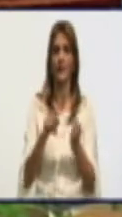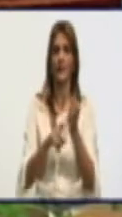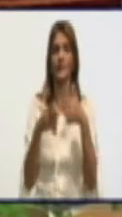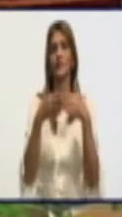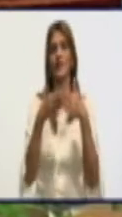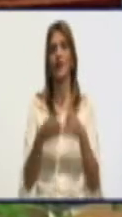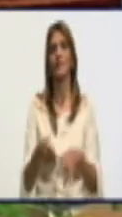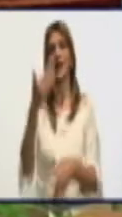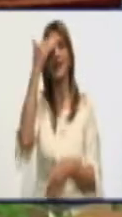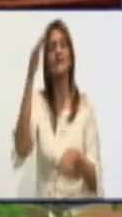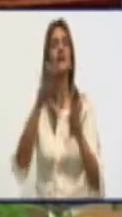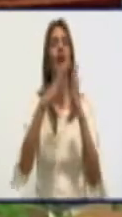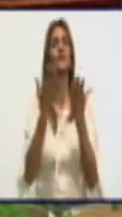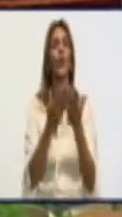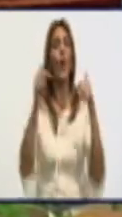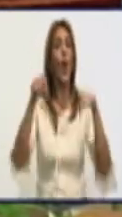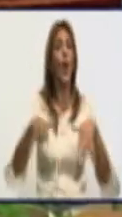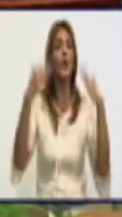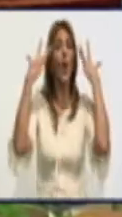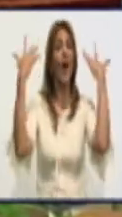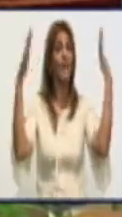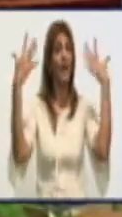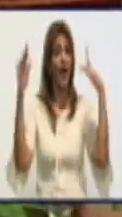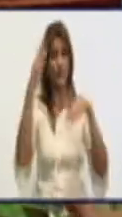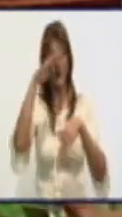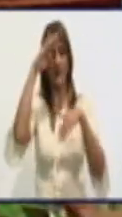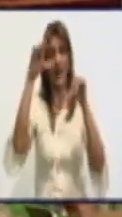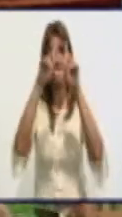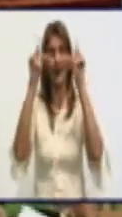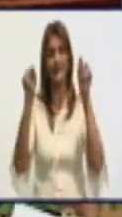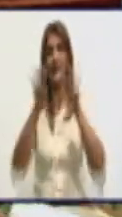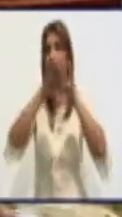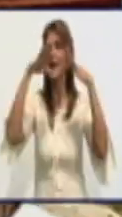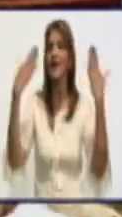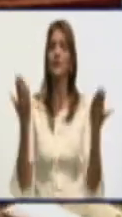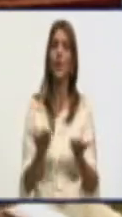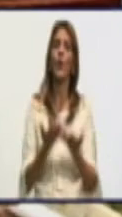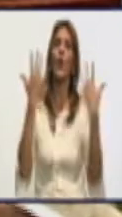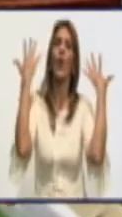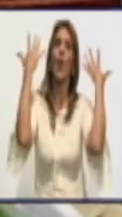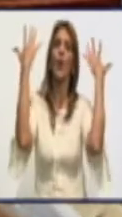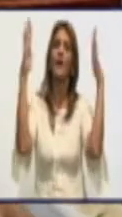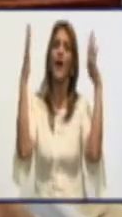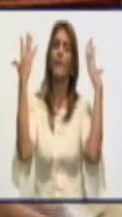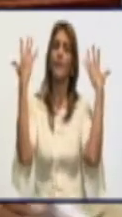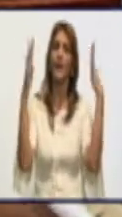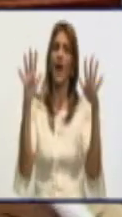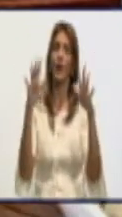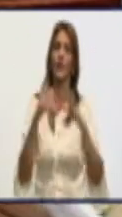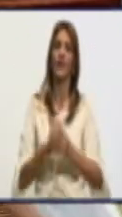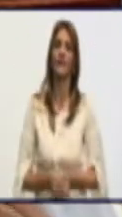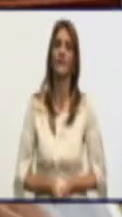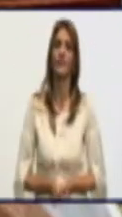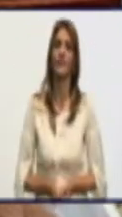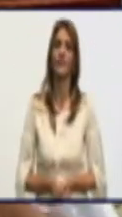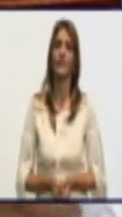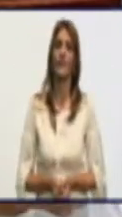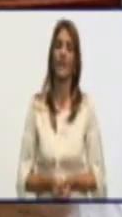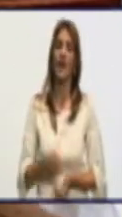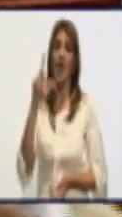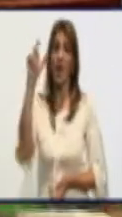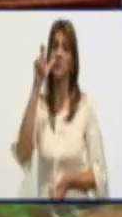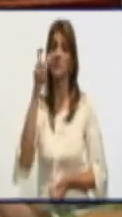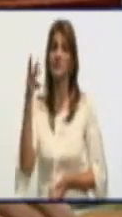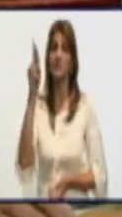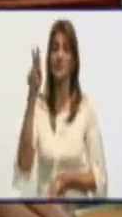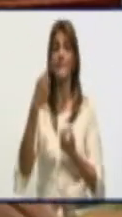Hoy las palmas, los aplausos de la patria, es para todos los que aplauden en sus cuadras, pero de manera especial